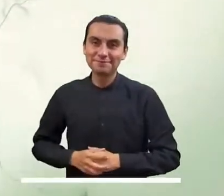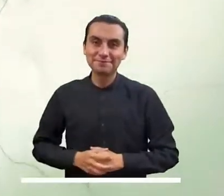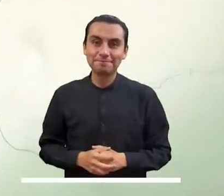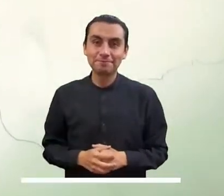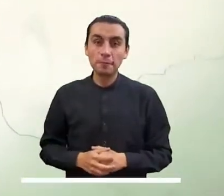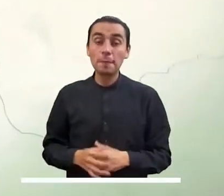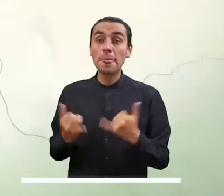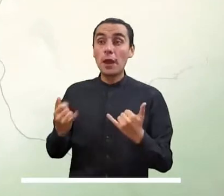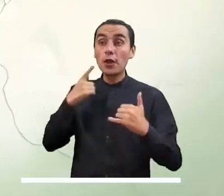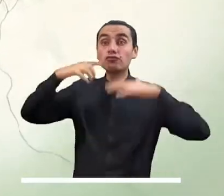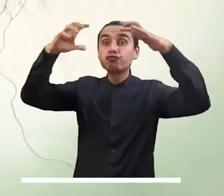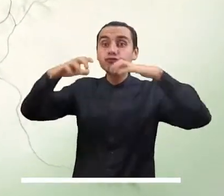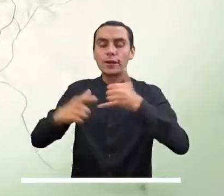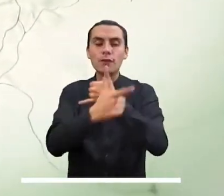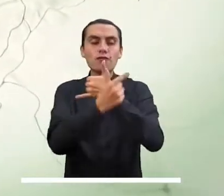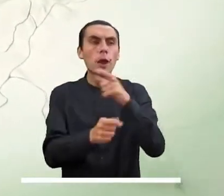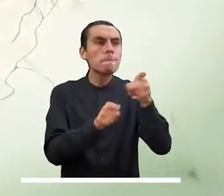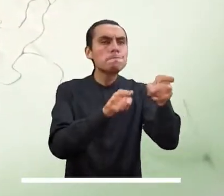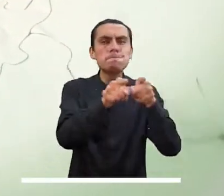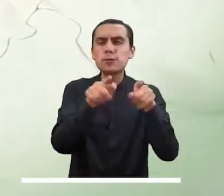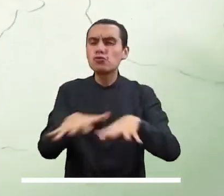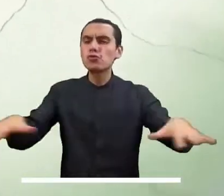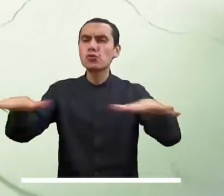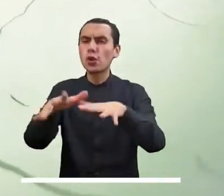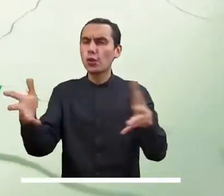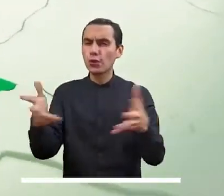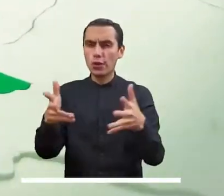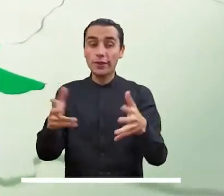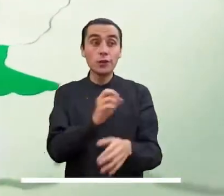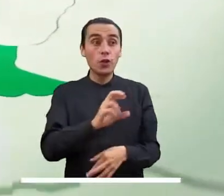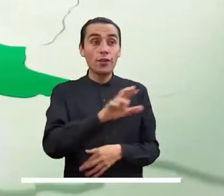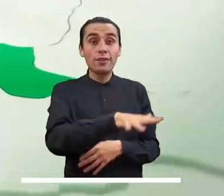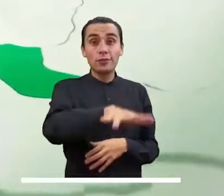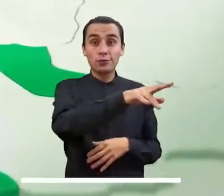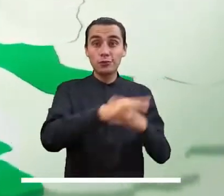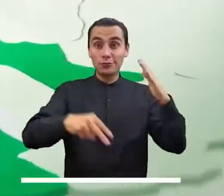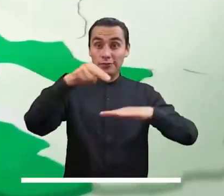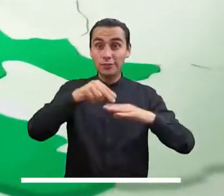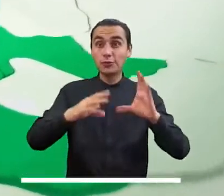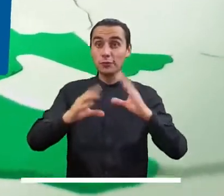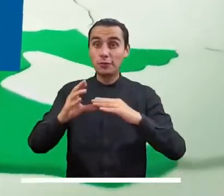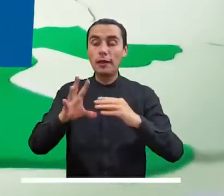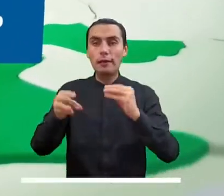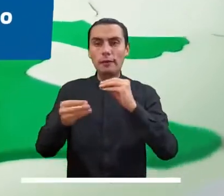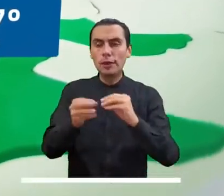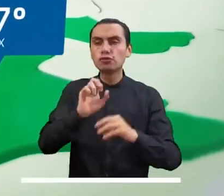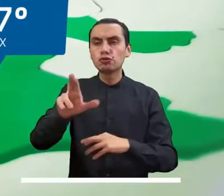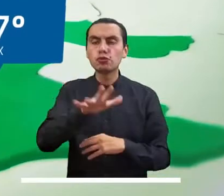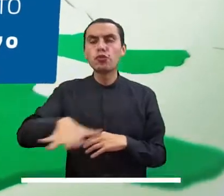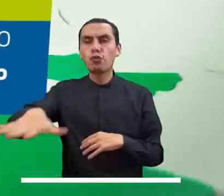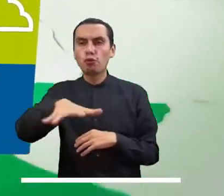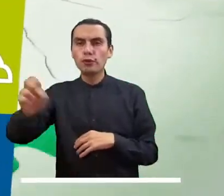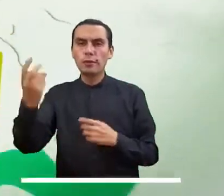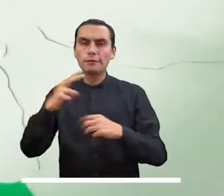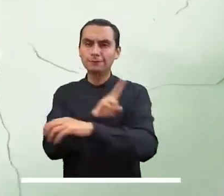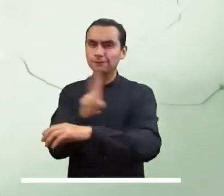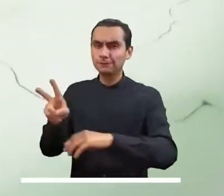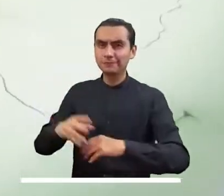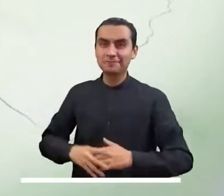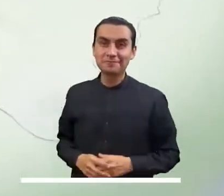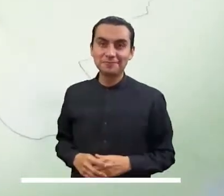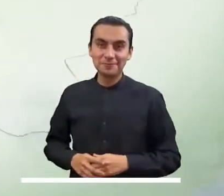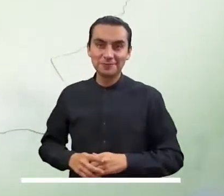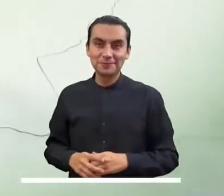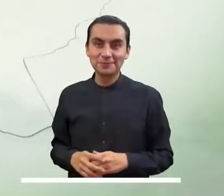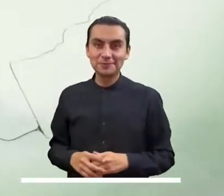Las precipitaciones del Pacífico se podrían registrar en el oriente de Nariño y Cauca, así como en el sur y oriente de Valle del